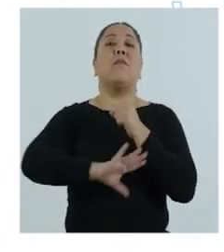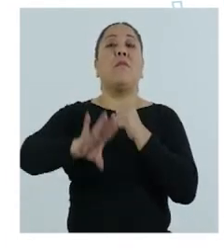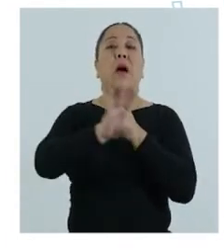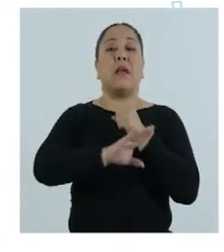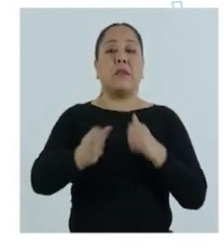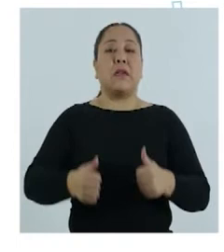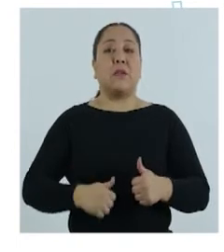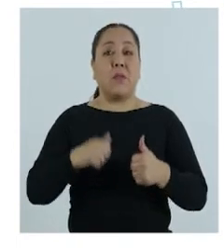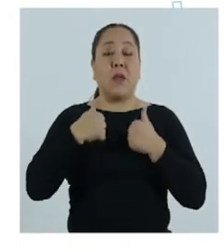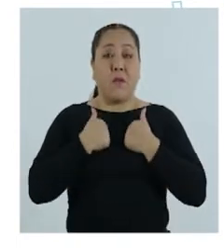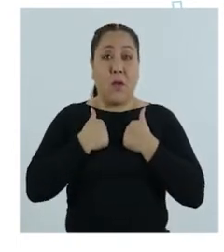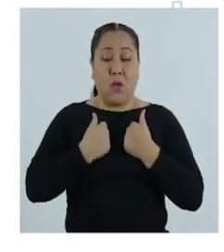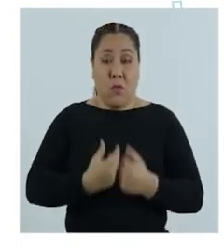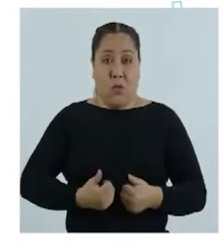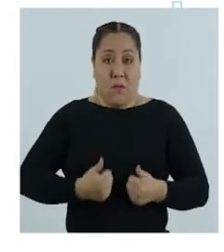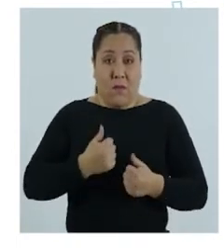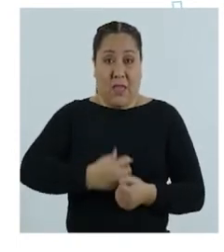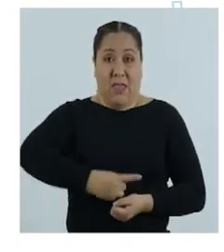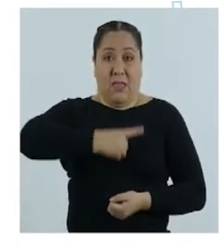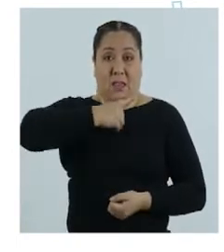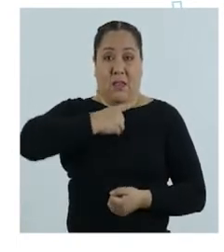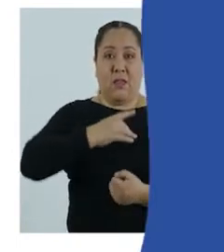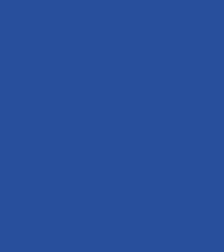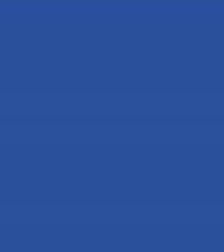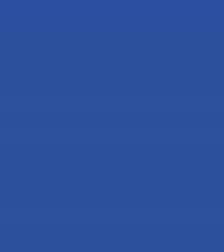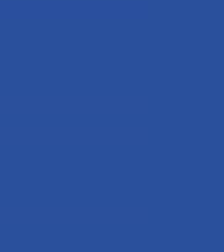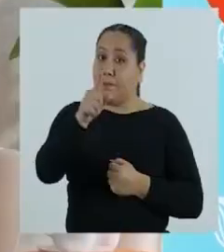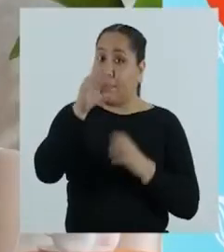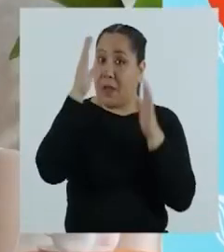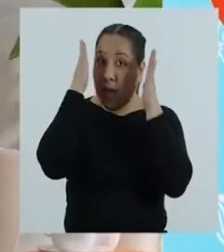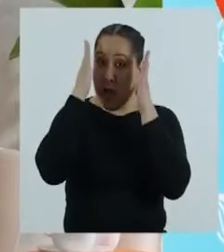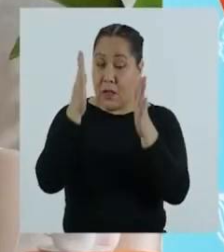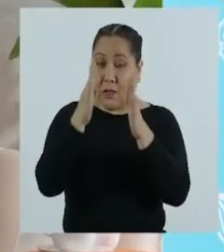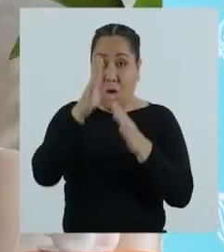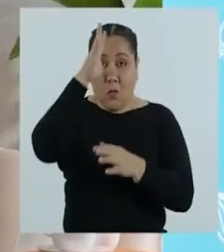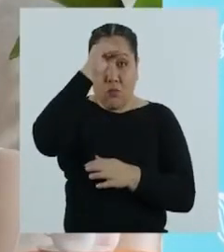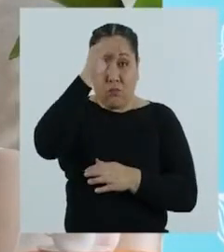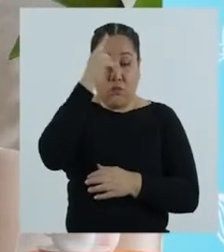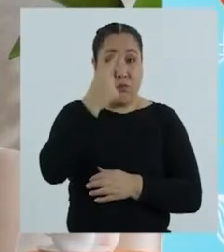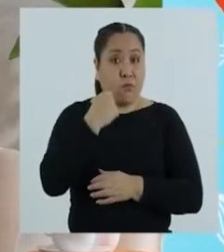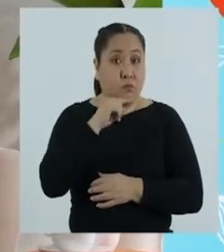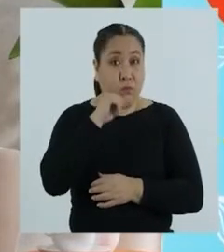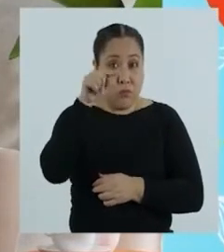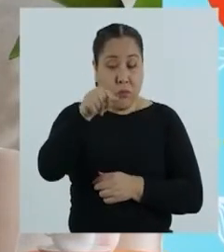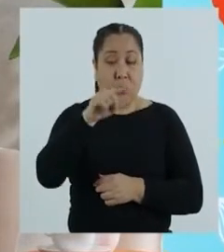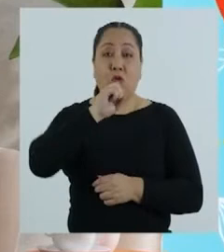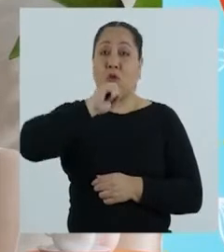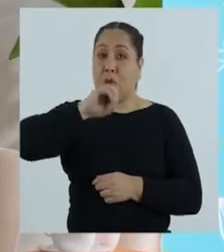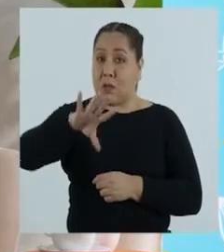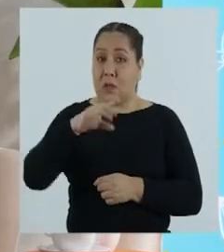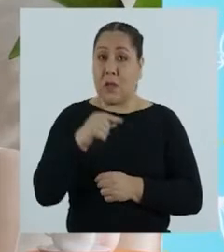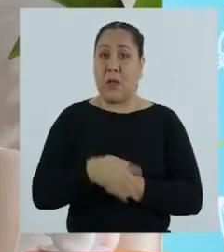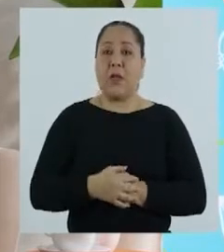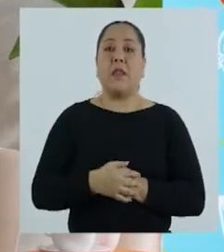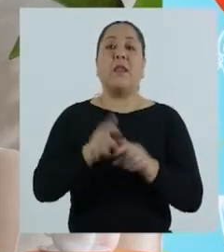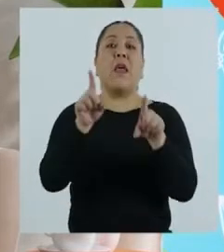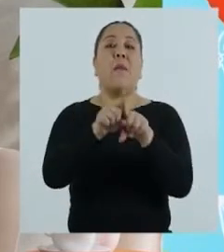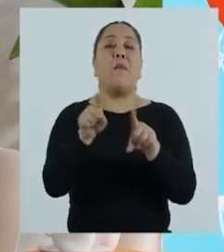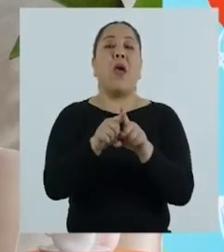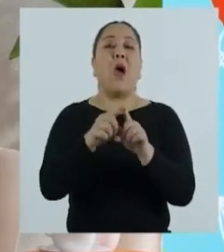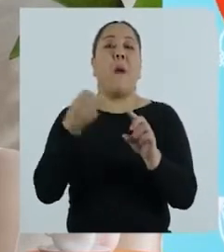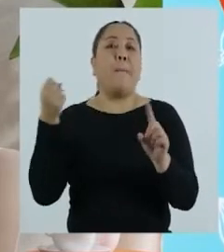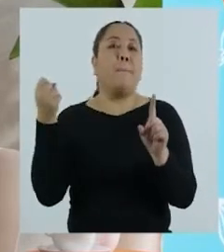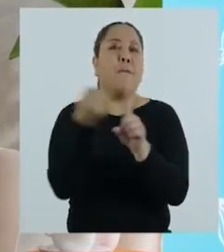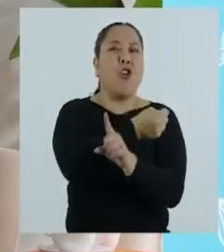indispensables para vivir una vida digna. Y atención, chicas y chicos, a lo que les diré.